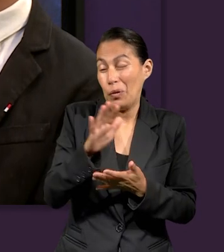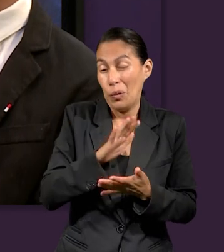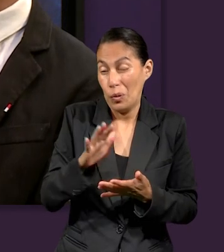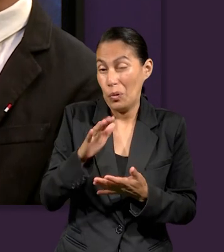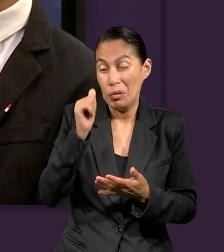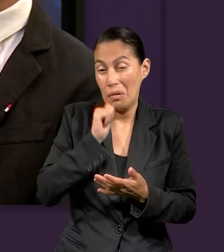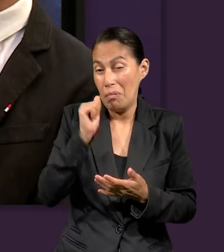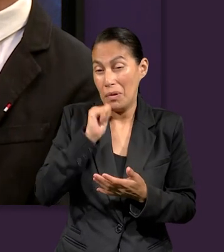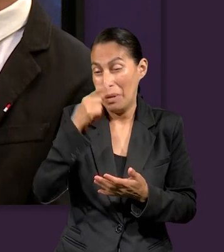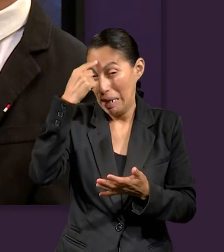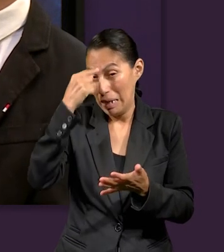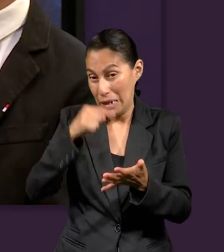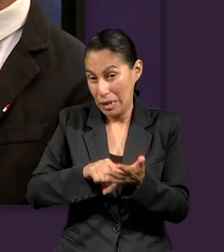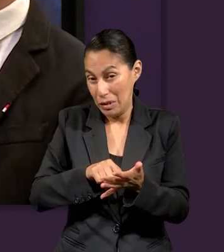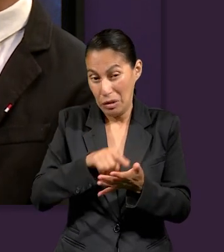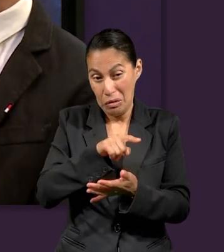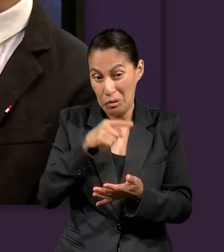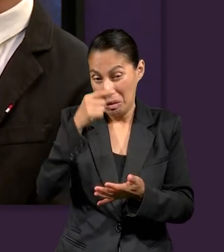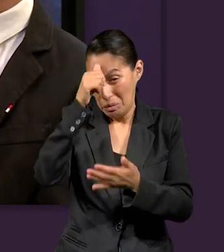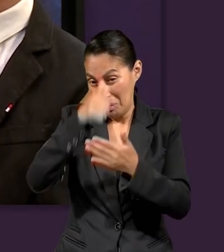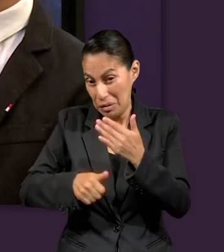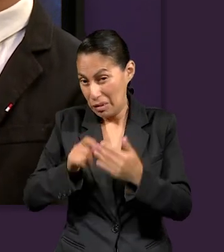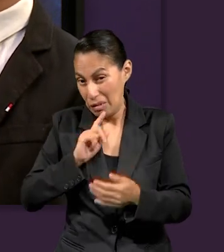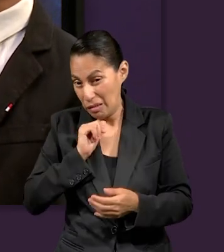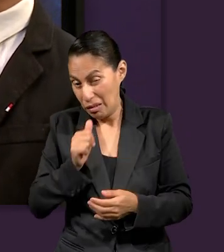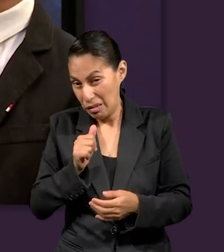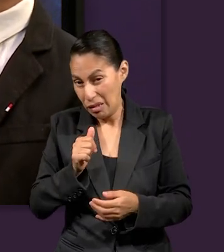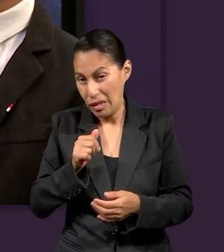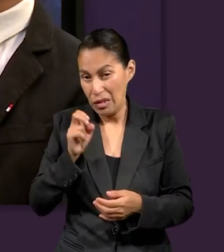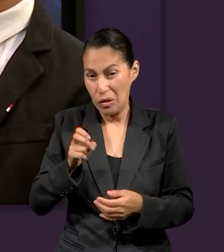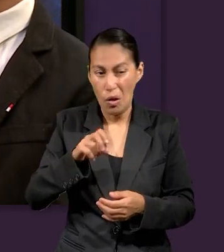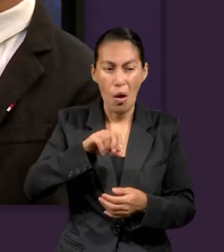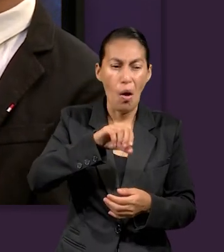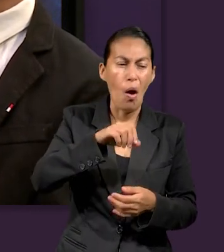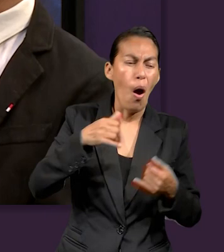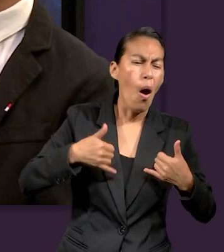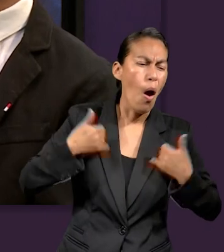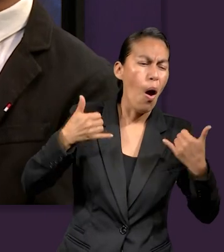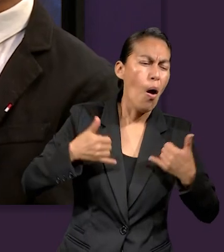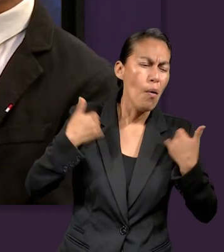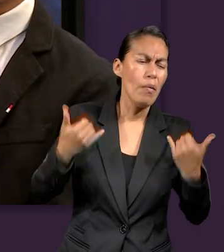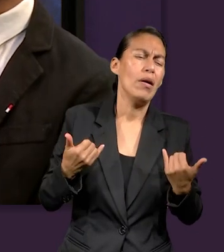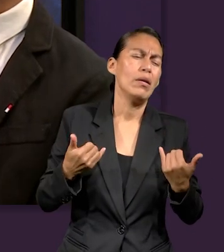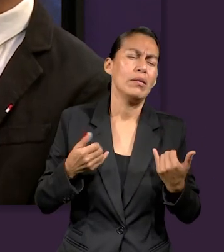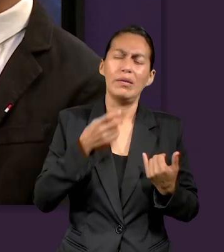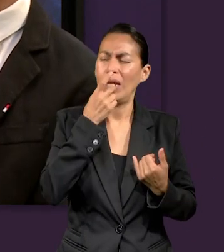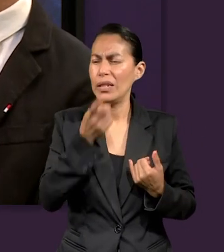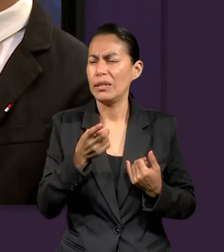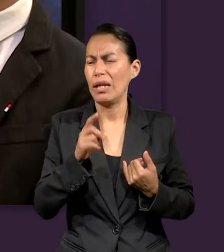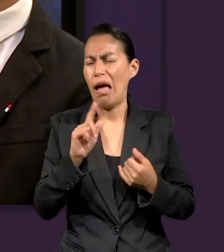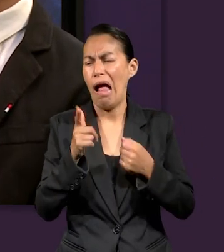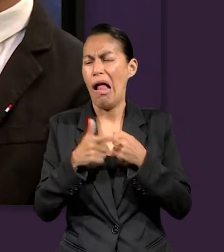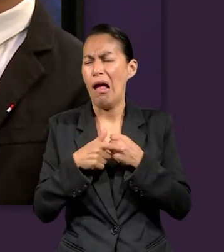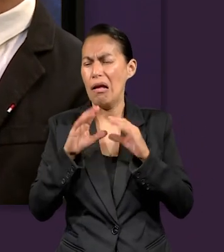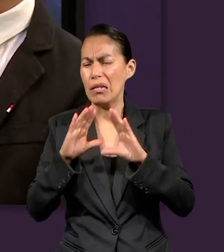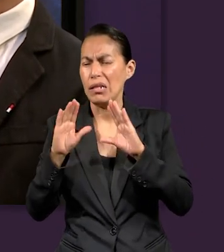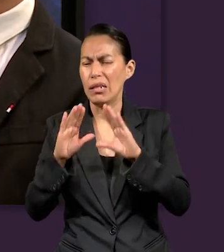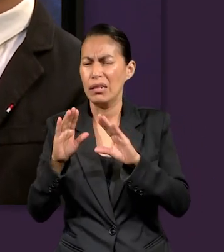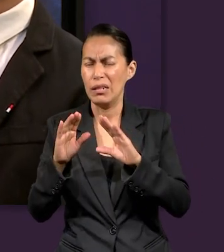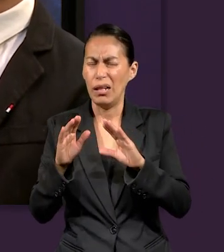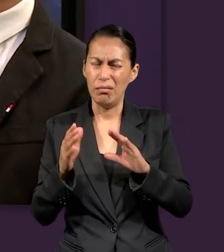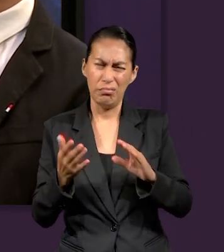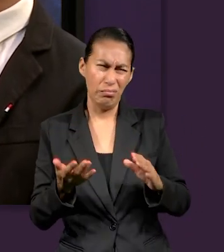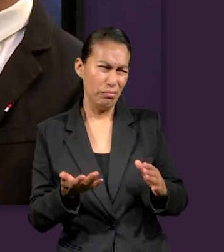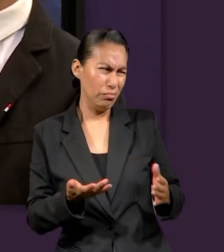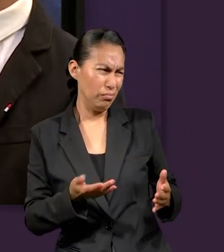¿Por qué? Porque toda su vida han creído en algo. Y que alguien les venga a decir, un muchacho, un joven, les venga a decir algo,